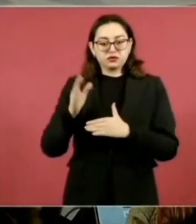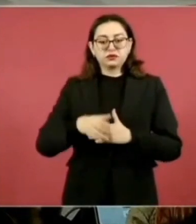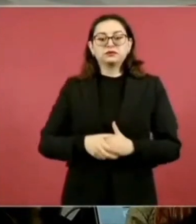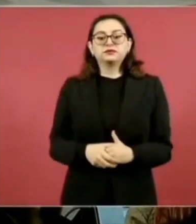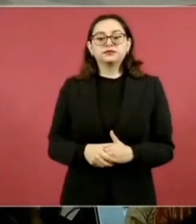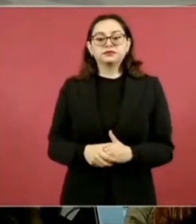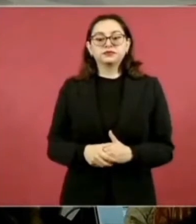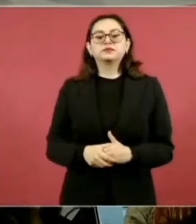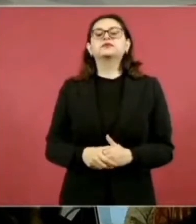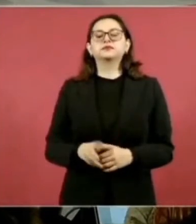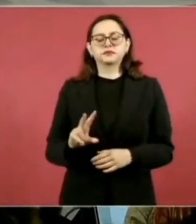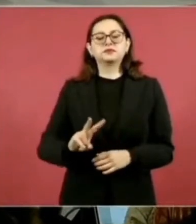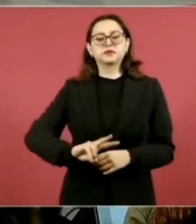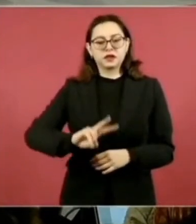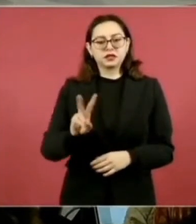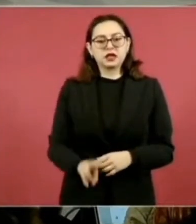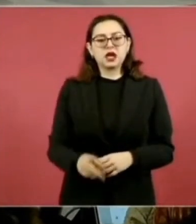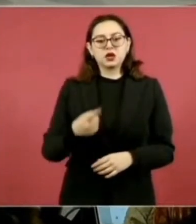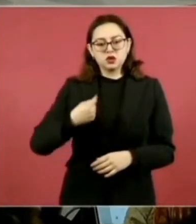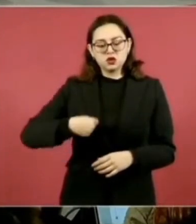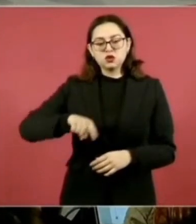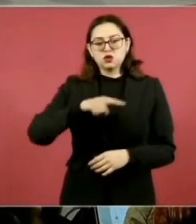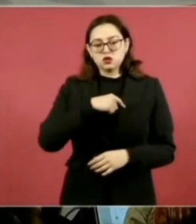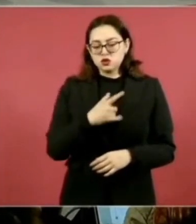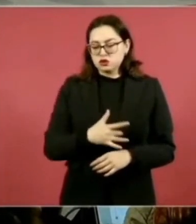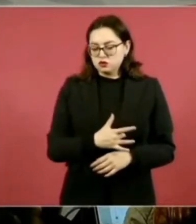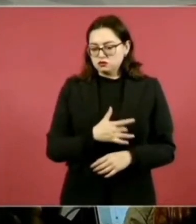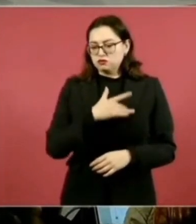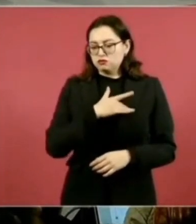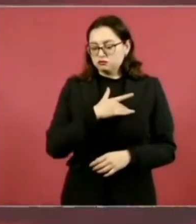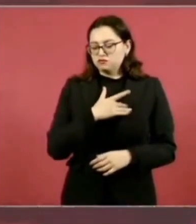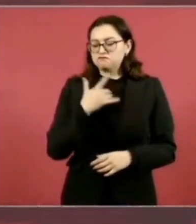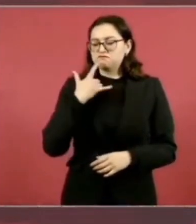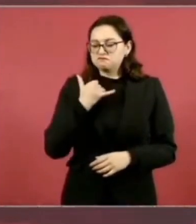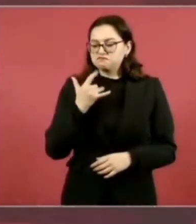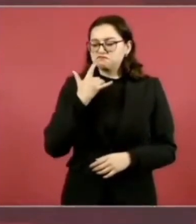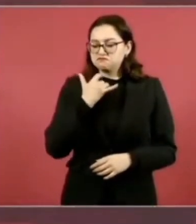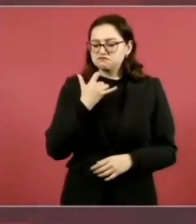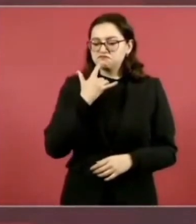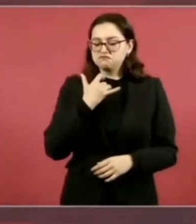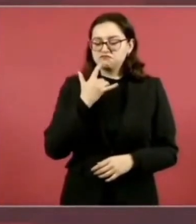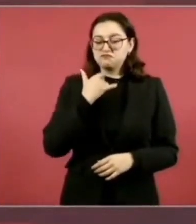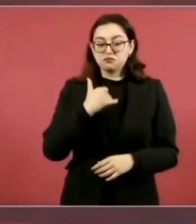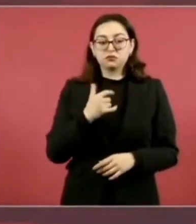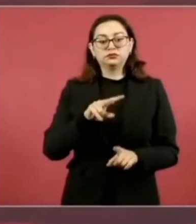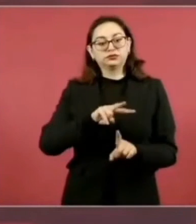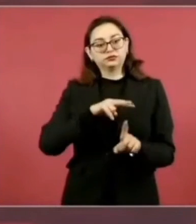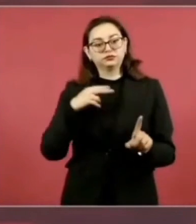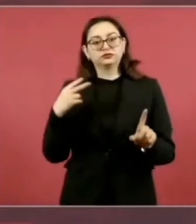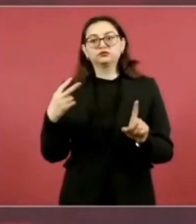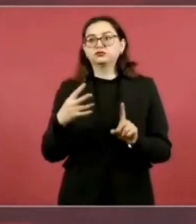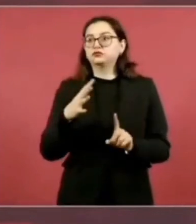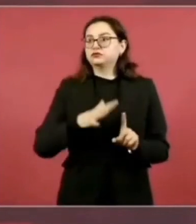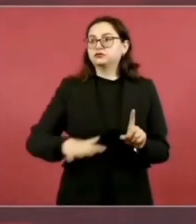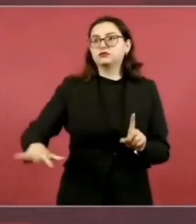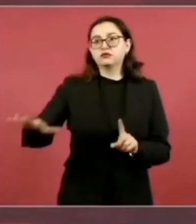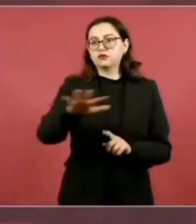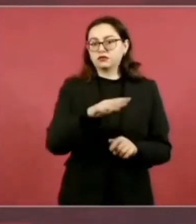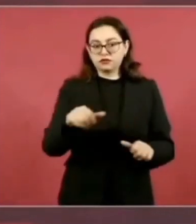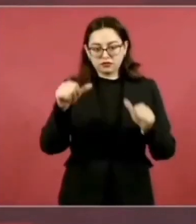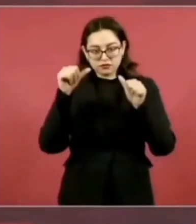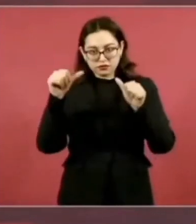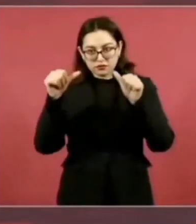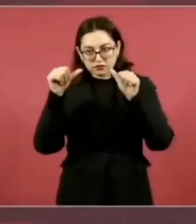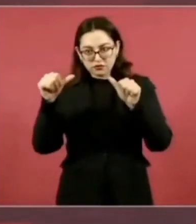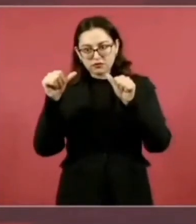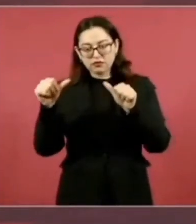tengan por seguro que seguiremos invirtiendo en nuestro país con una visión de dimensión social y trabajando incansablemente